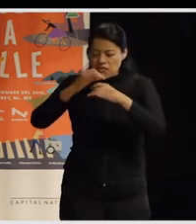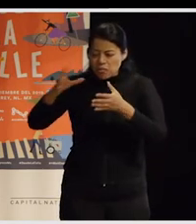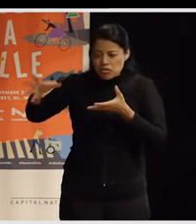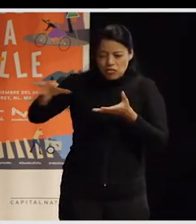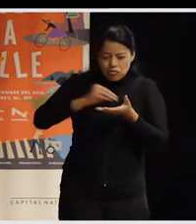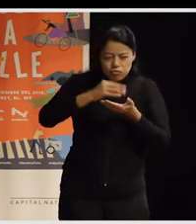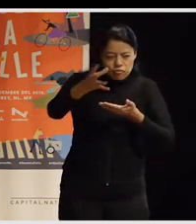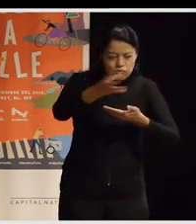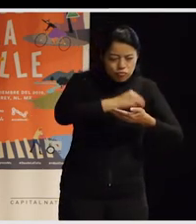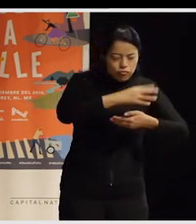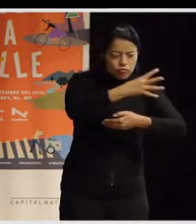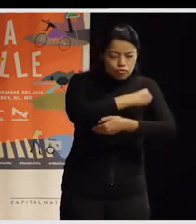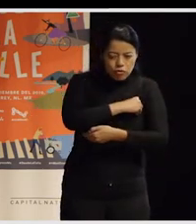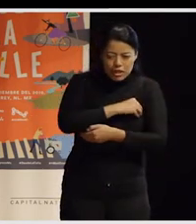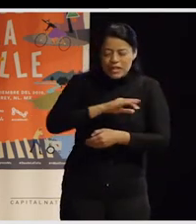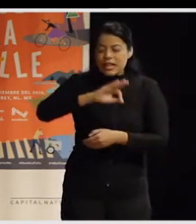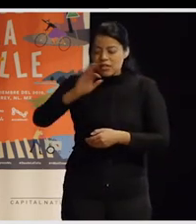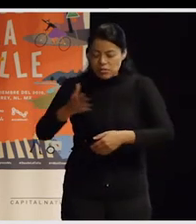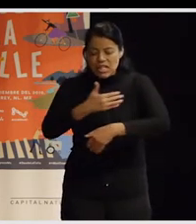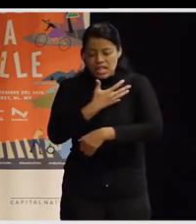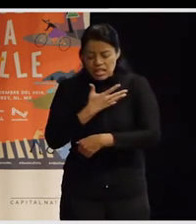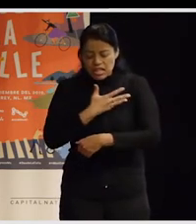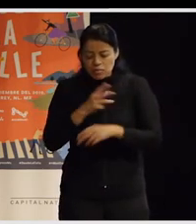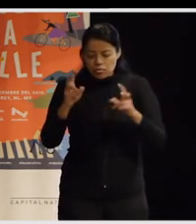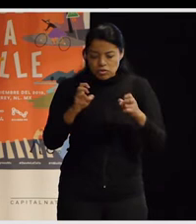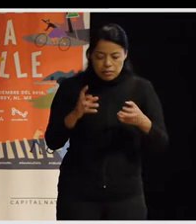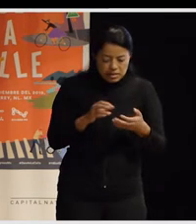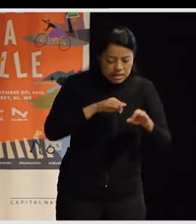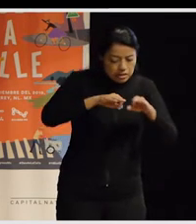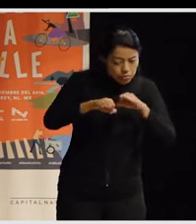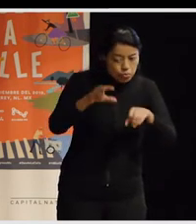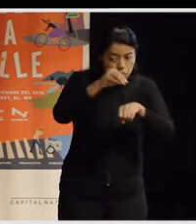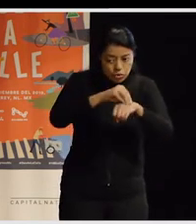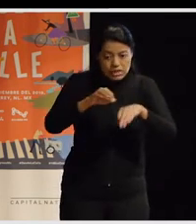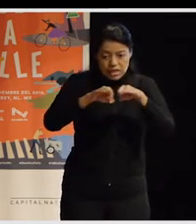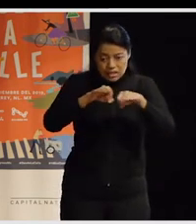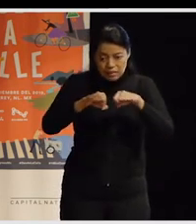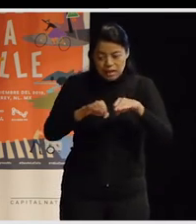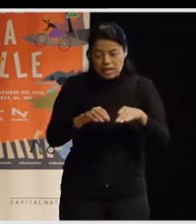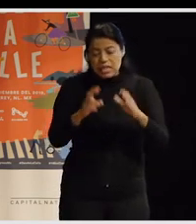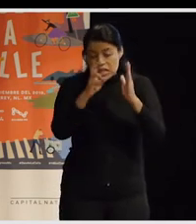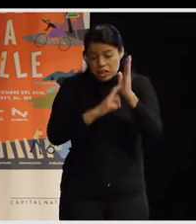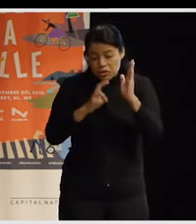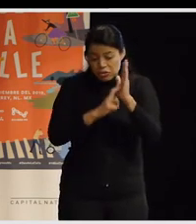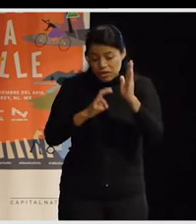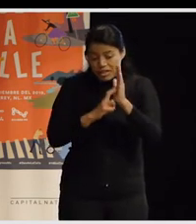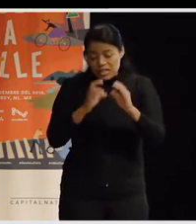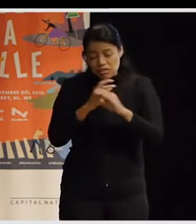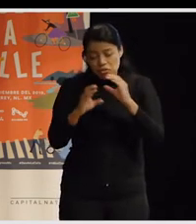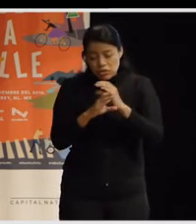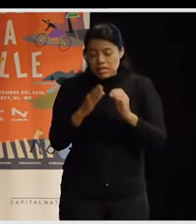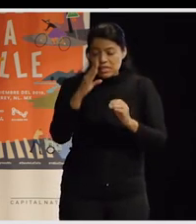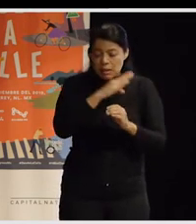trabajar la mirada apreciativa, que es no solo trabajar sobre lo que está mal, sino que también de alguna manera